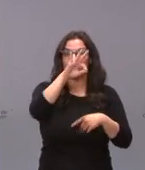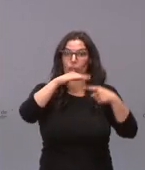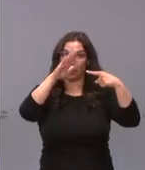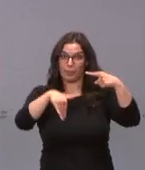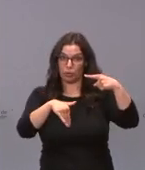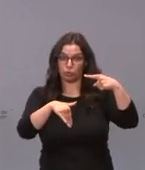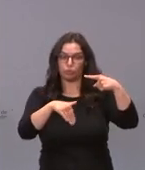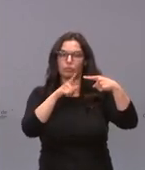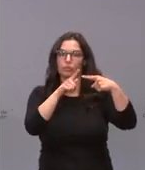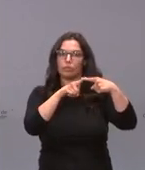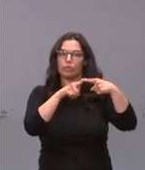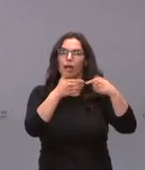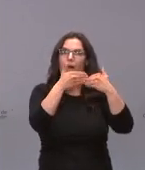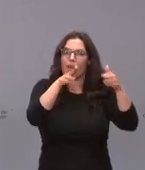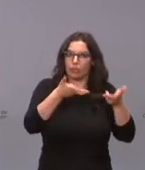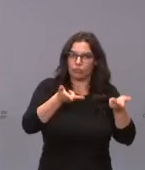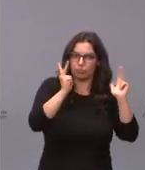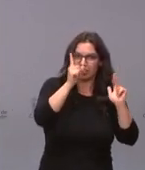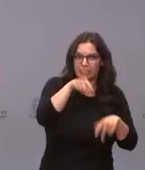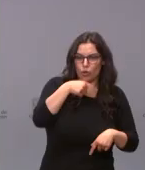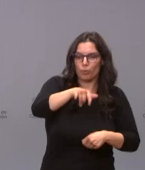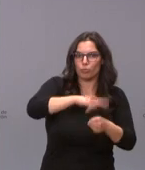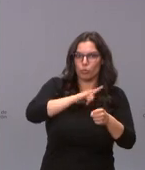bueno si me lo puede confirmar el vicepresidente gracias